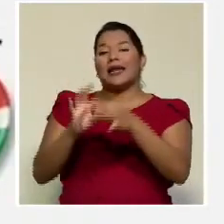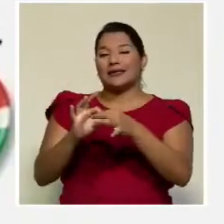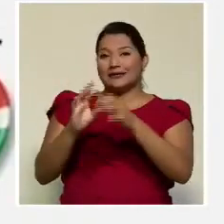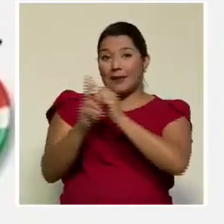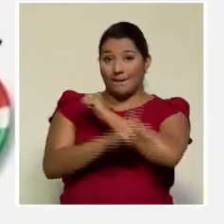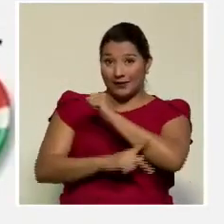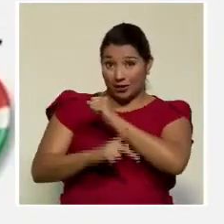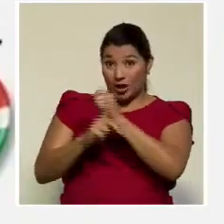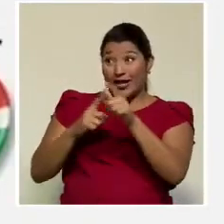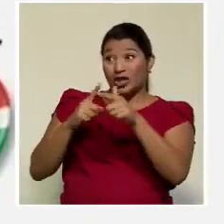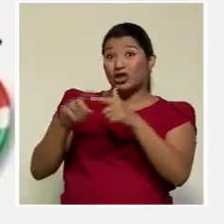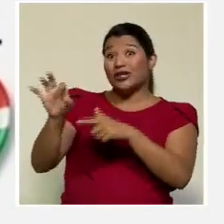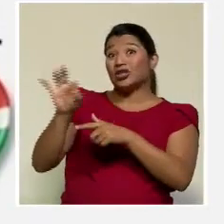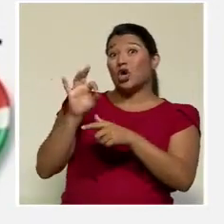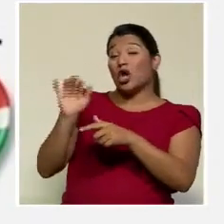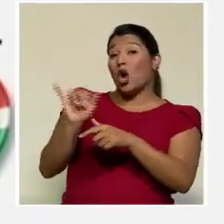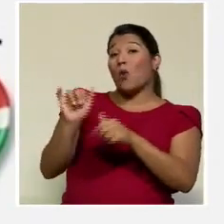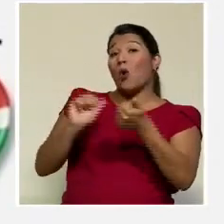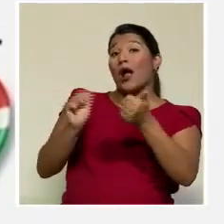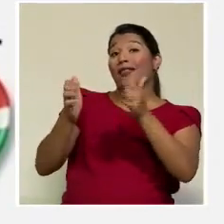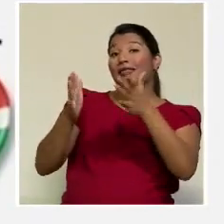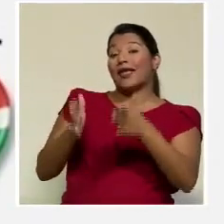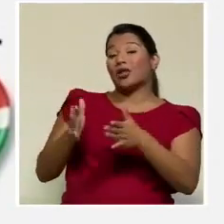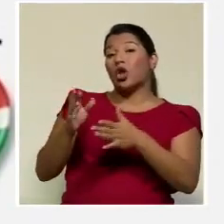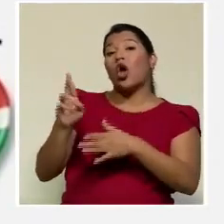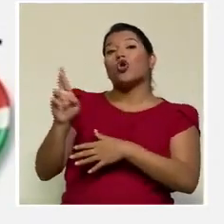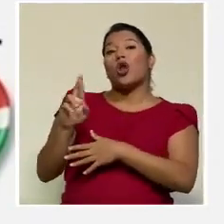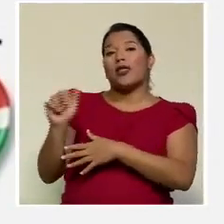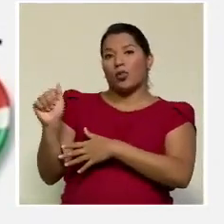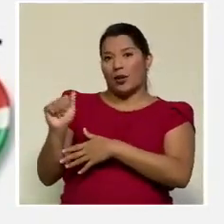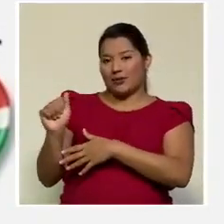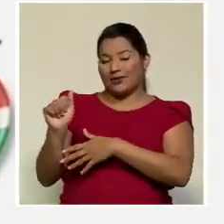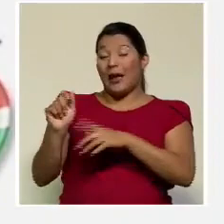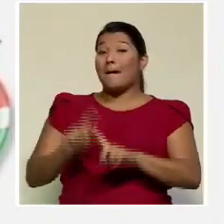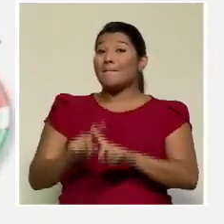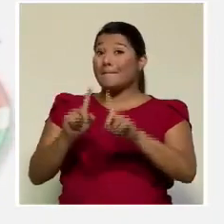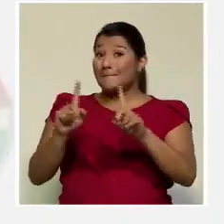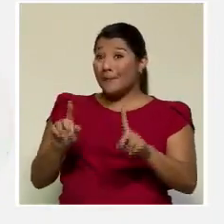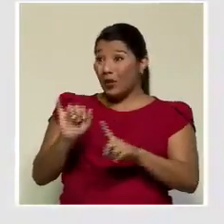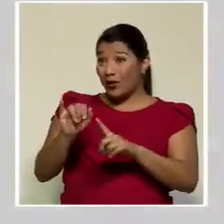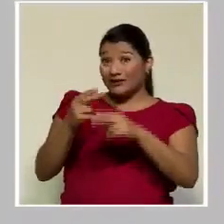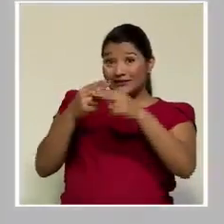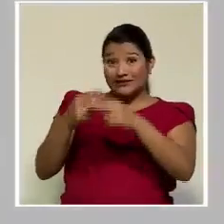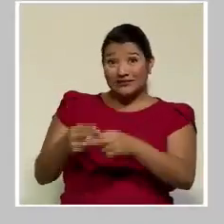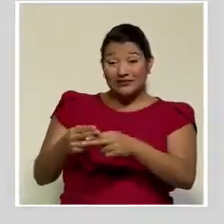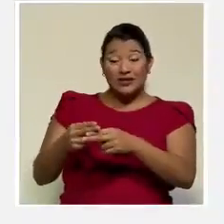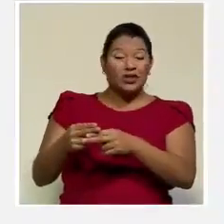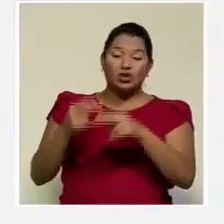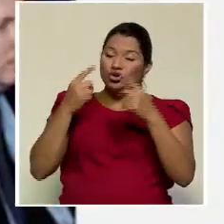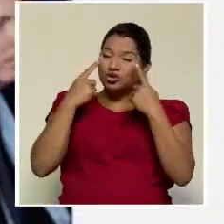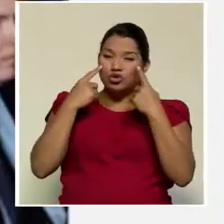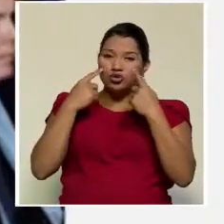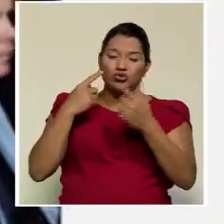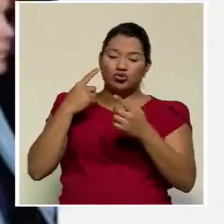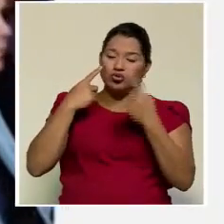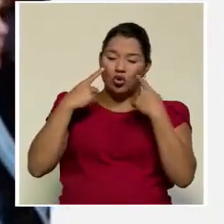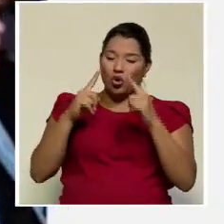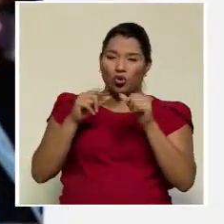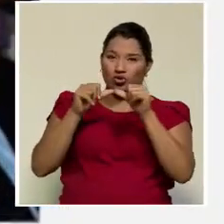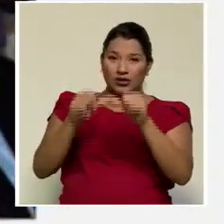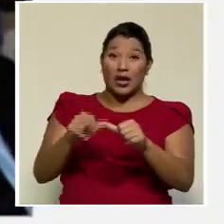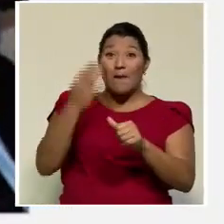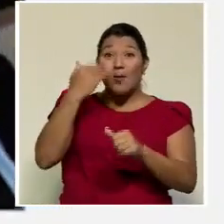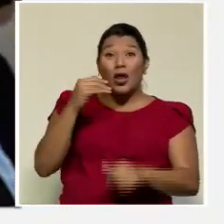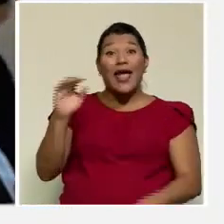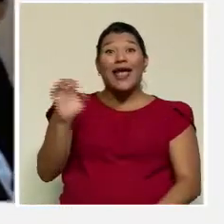fue su candidato presidencial. Sin embargo, esa nominación no llegó a las urnas, ya que en